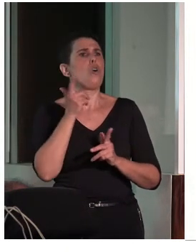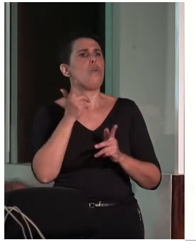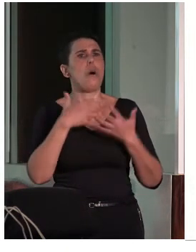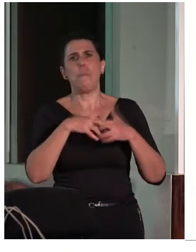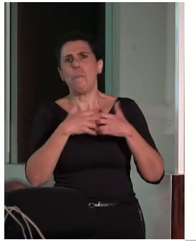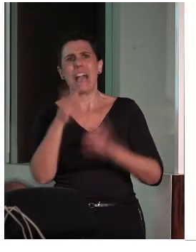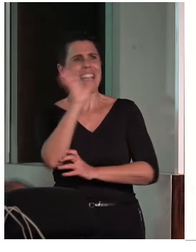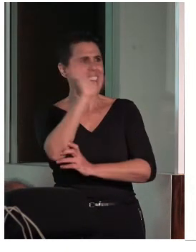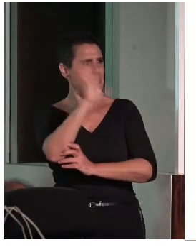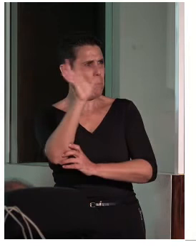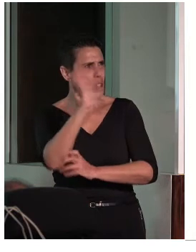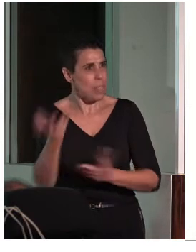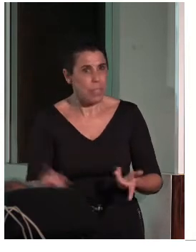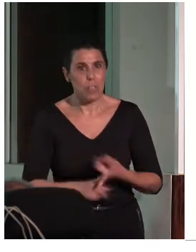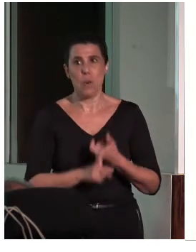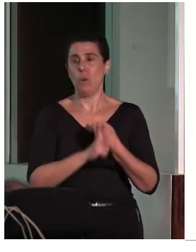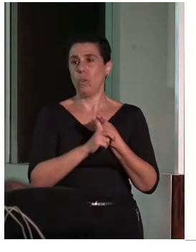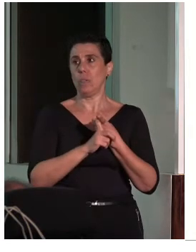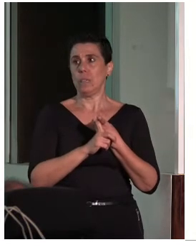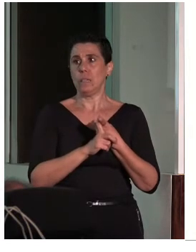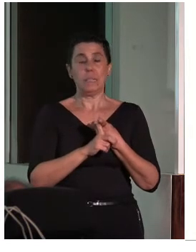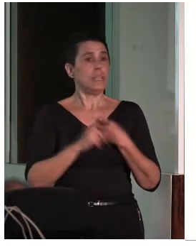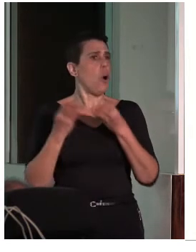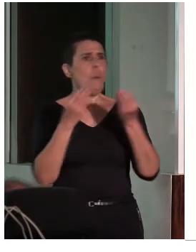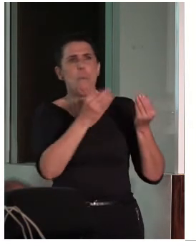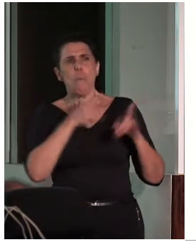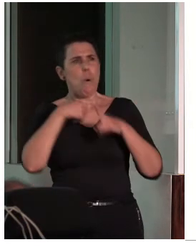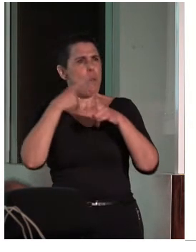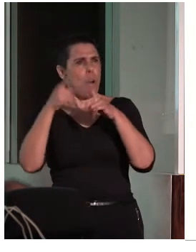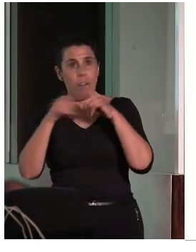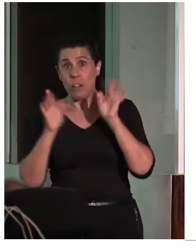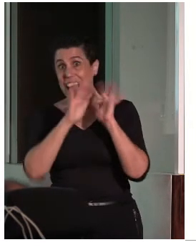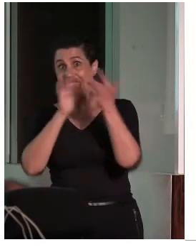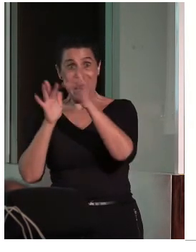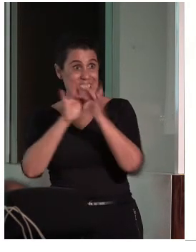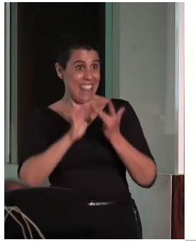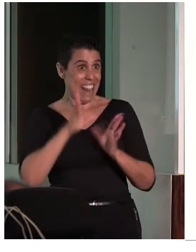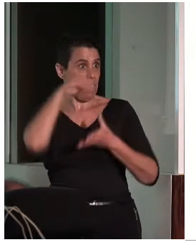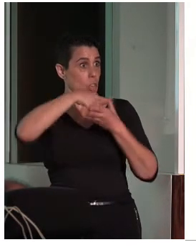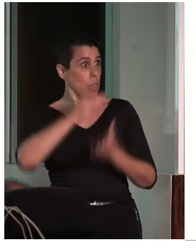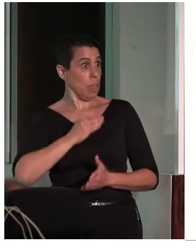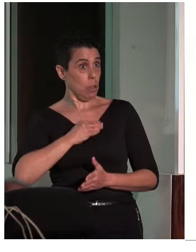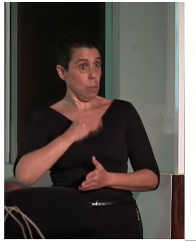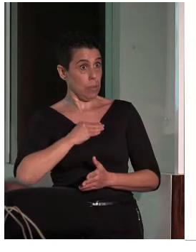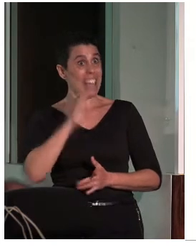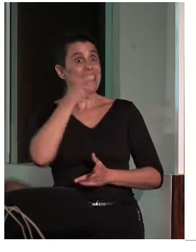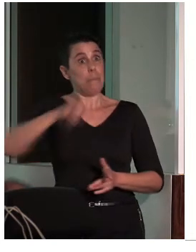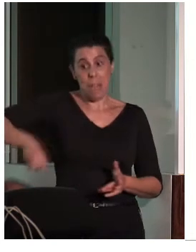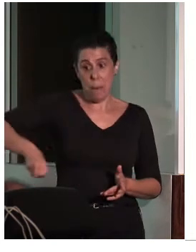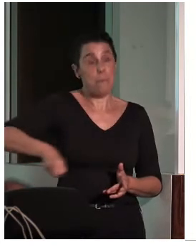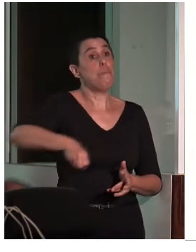de proyecciones, de muchos elementos de interacción que existen en el patrimonio. Y las barras de apoyo, ¿no?